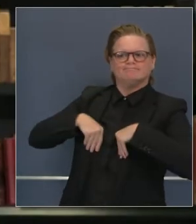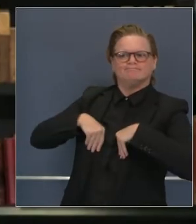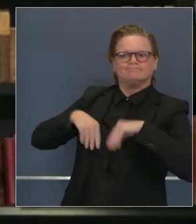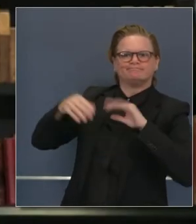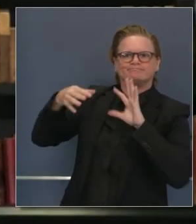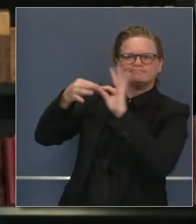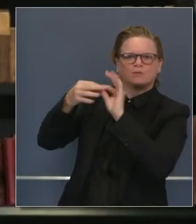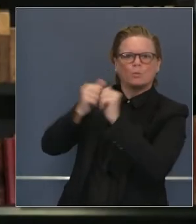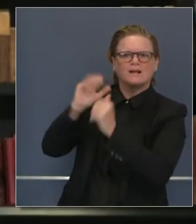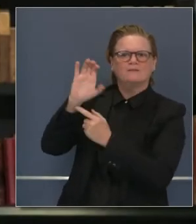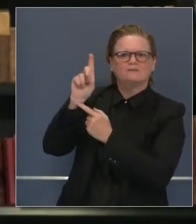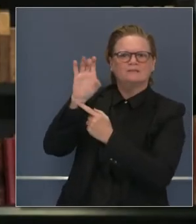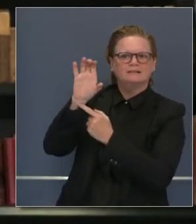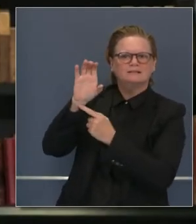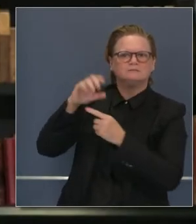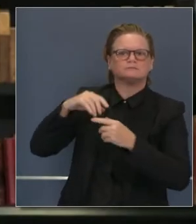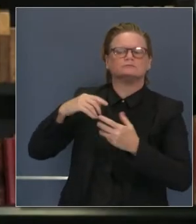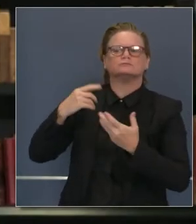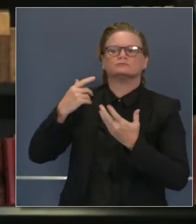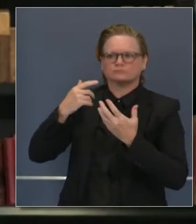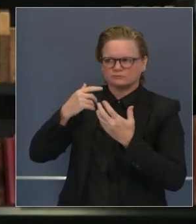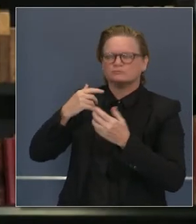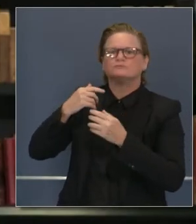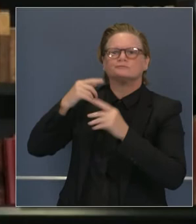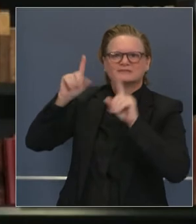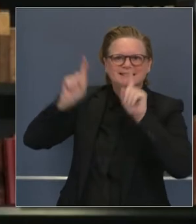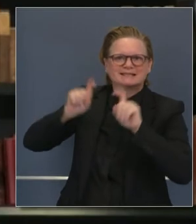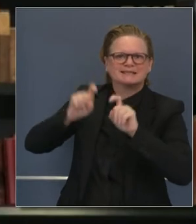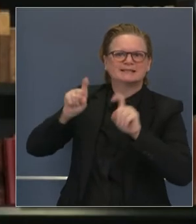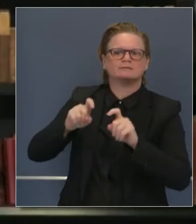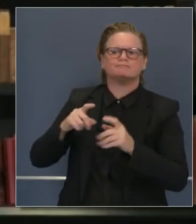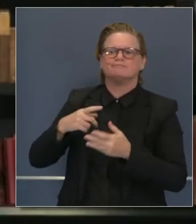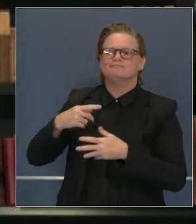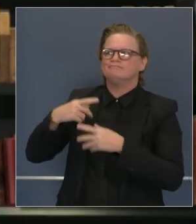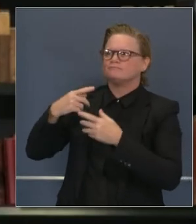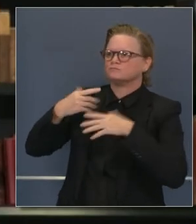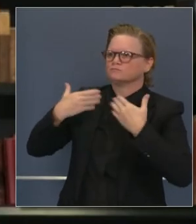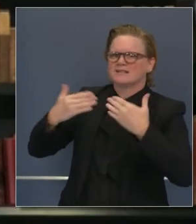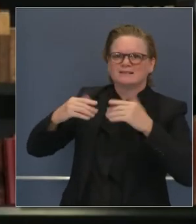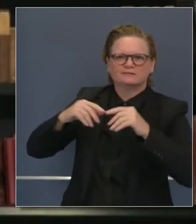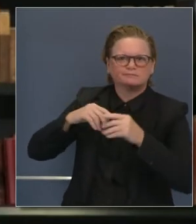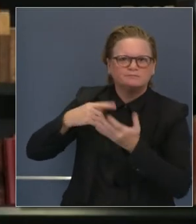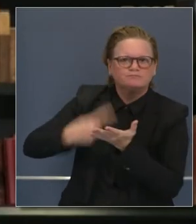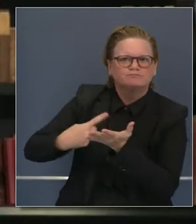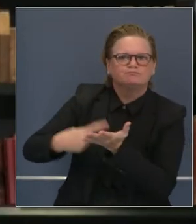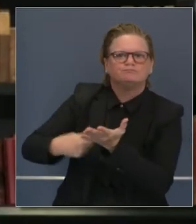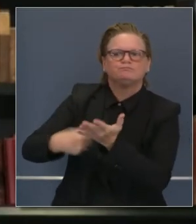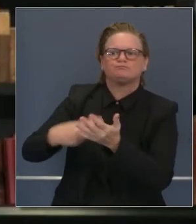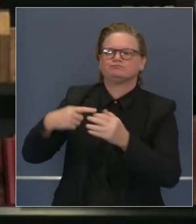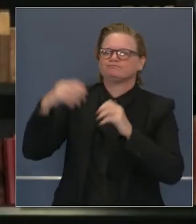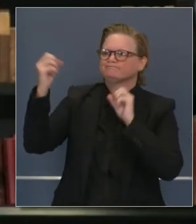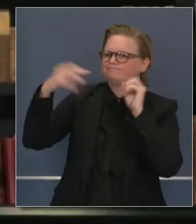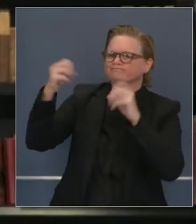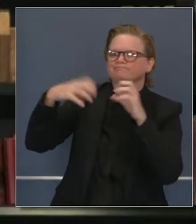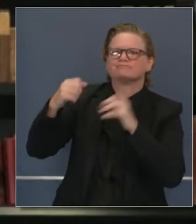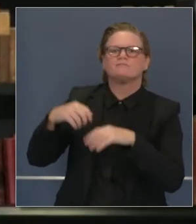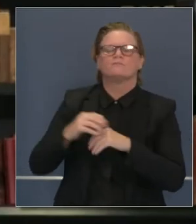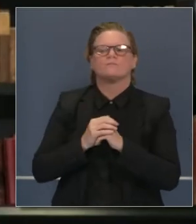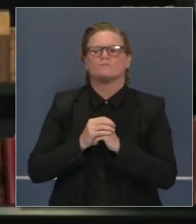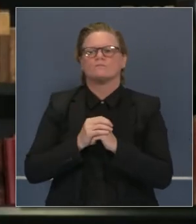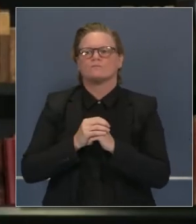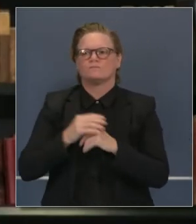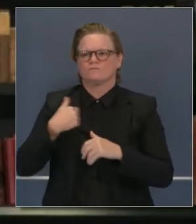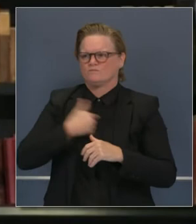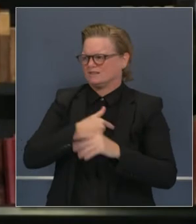y el Departamento de Defensa sobre la distribución del vacuna. Creamos un Comité de Seguridad Científica y